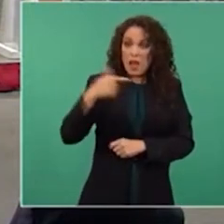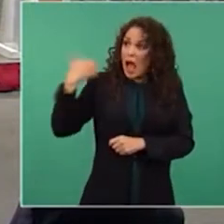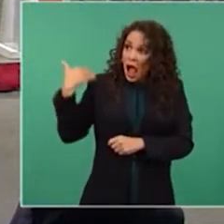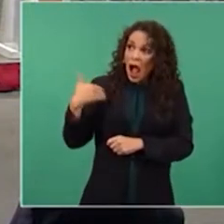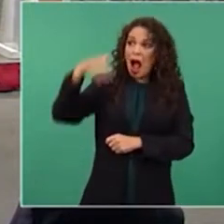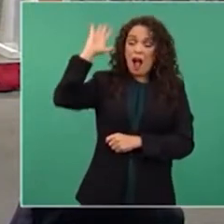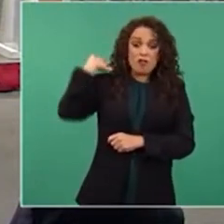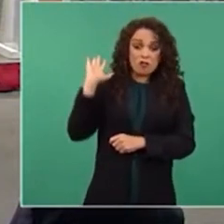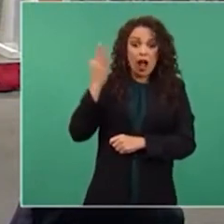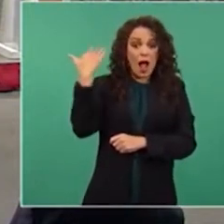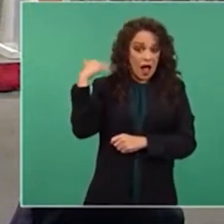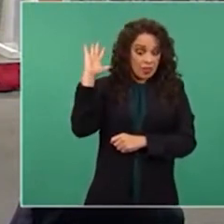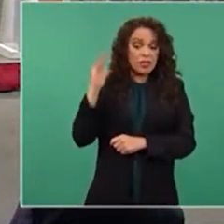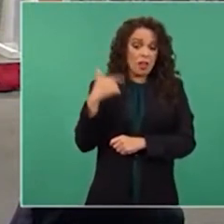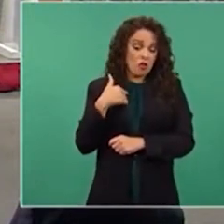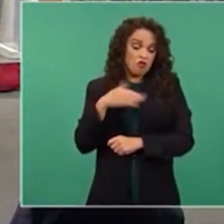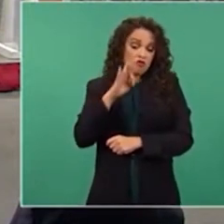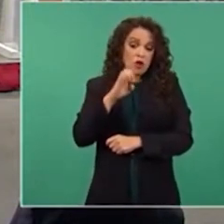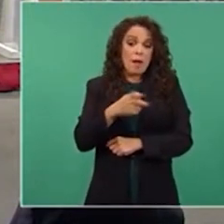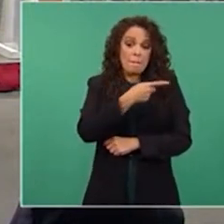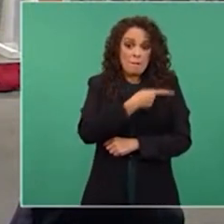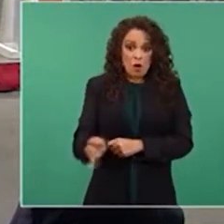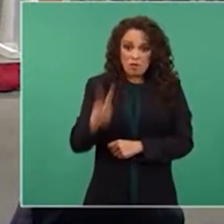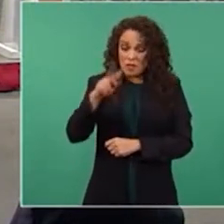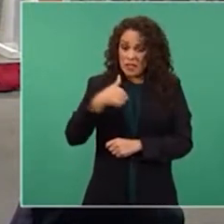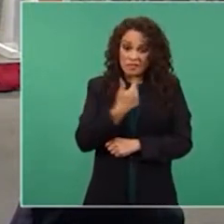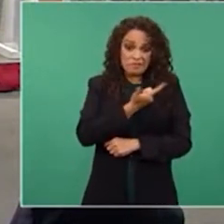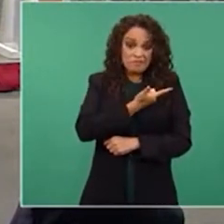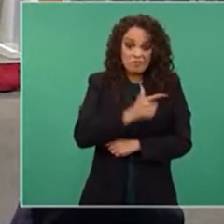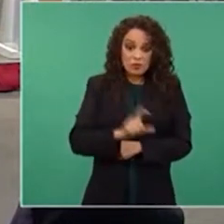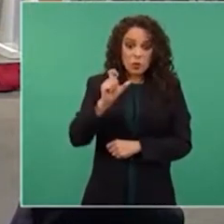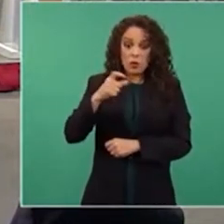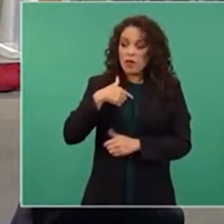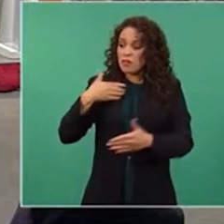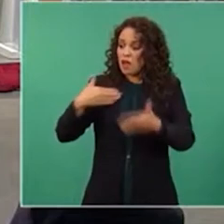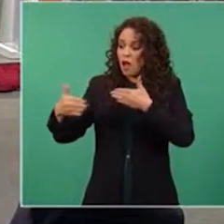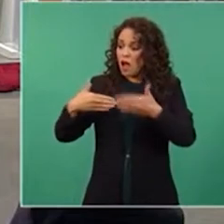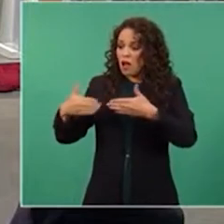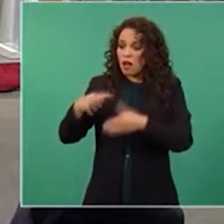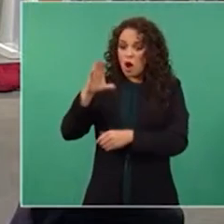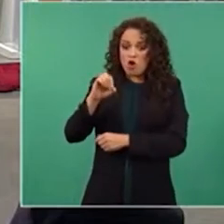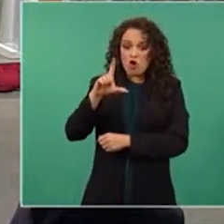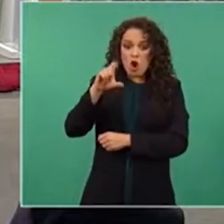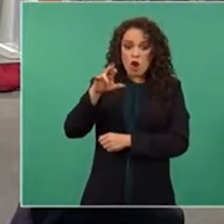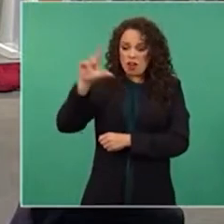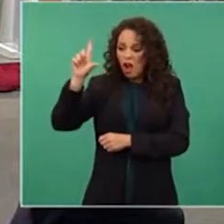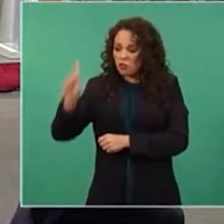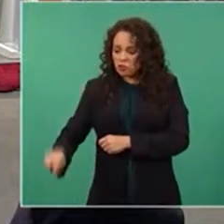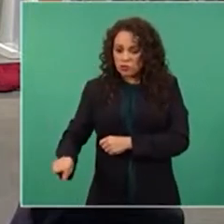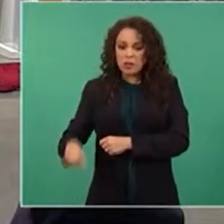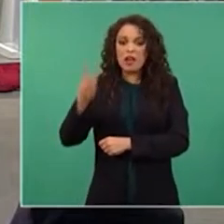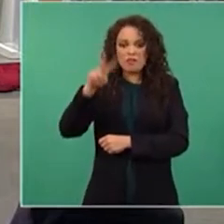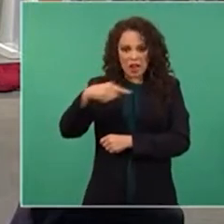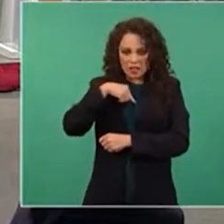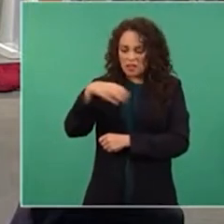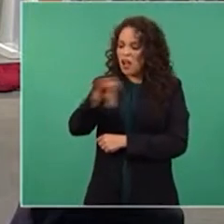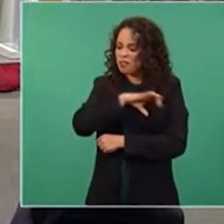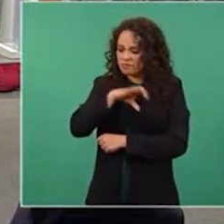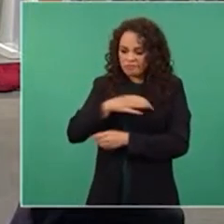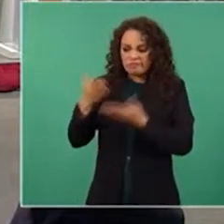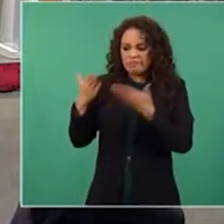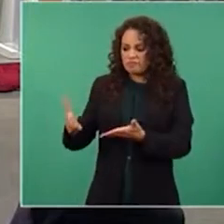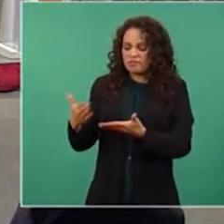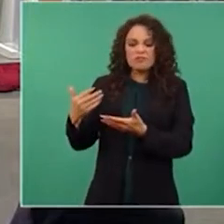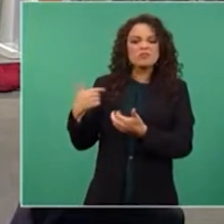Y porque quiero a la gente, y se lo he dicho cuando camino por las colonias populares, tan los quiero que no los quiero ver pobres. No les voy a venir a regalar. Les voy a dar las